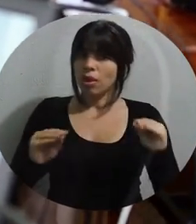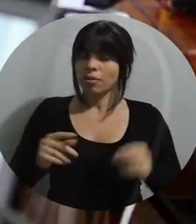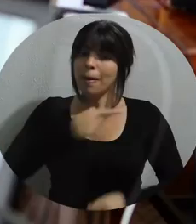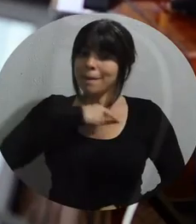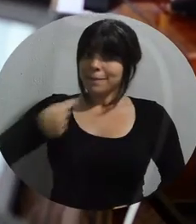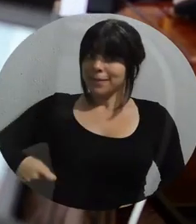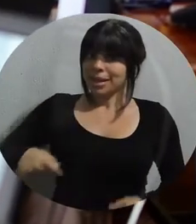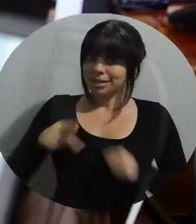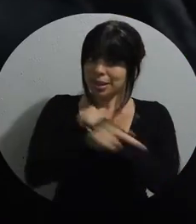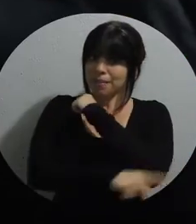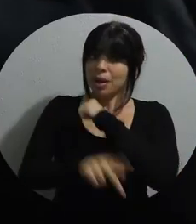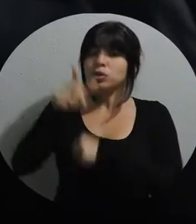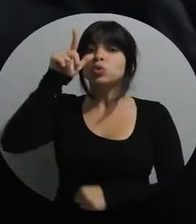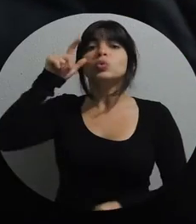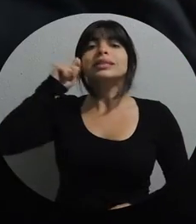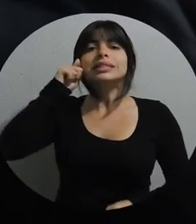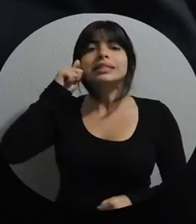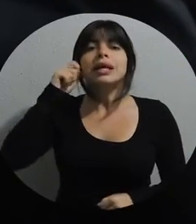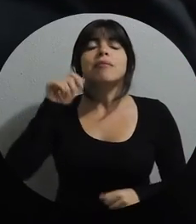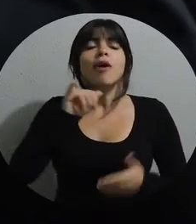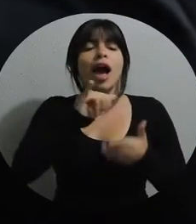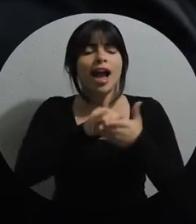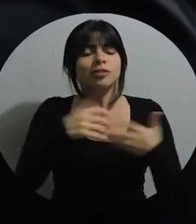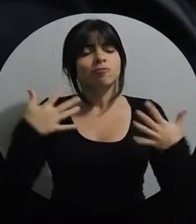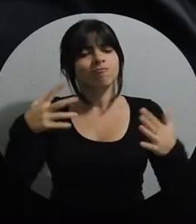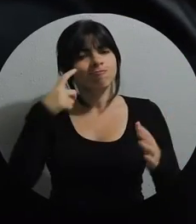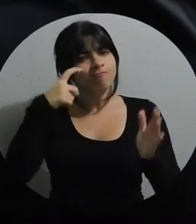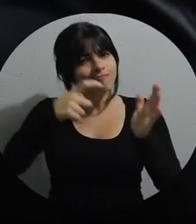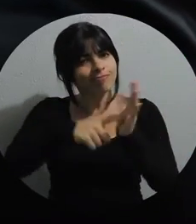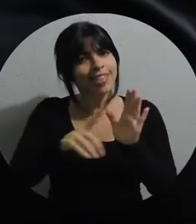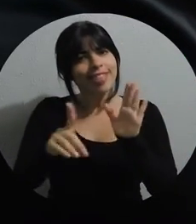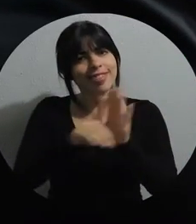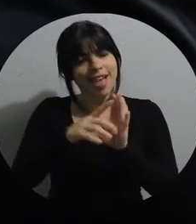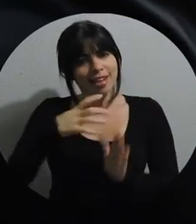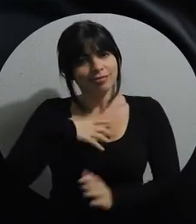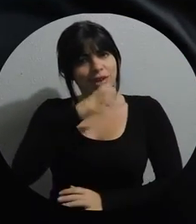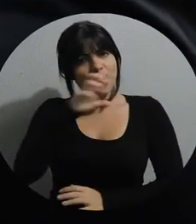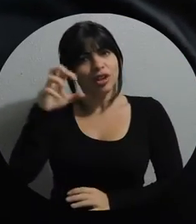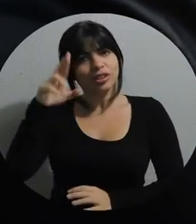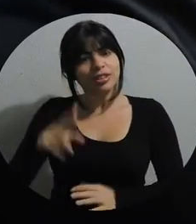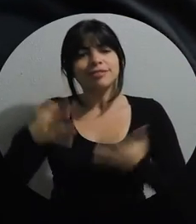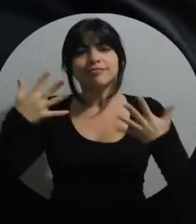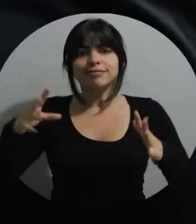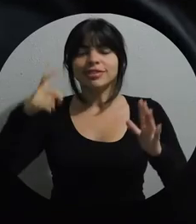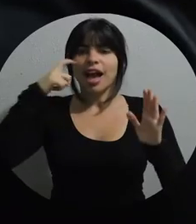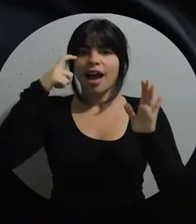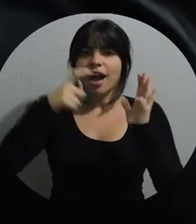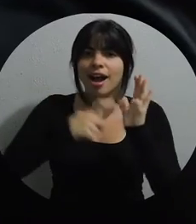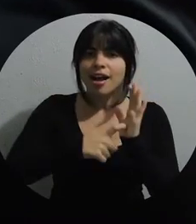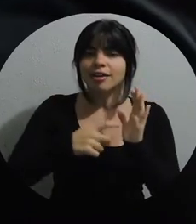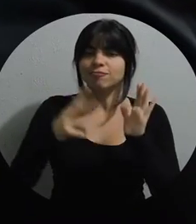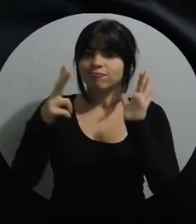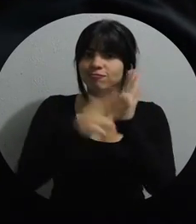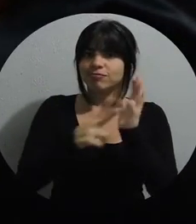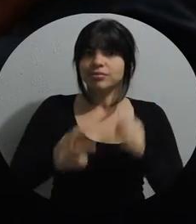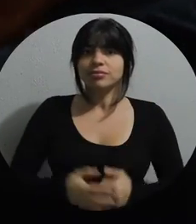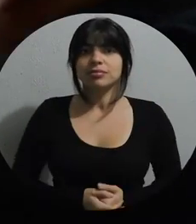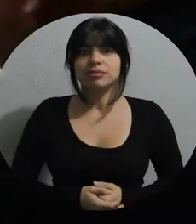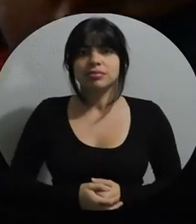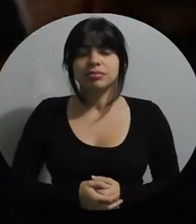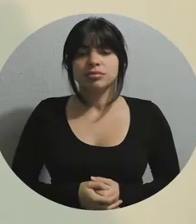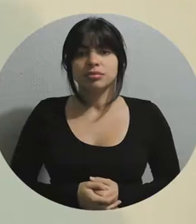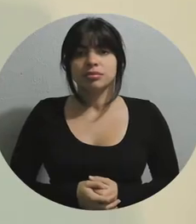Para el presidente de la República, Luis Guillermo Solís, con este fallo los derechos soberanos de Costa Rica han sido reconocidos y ratificados.